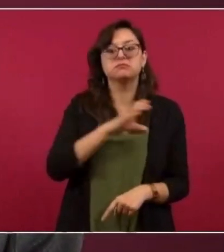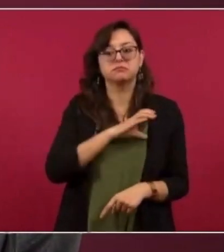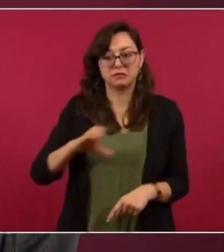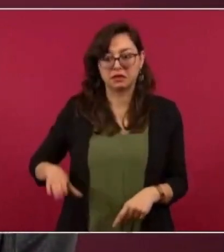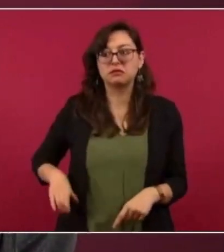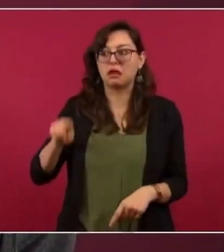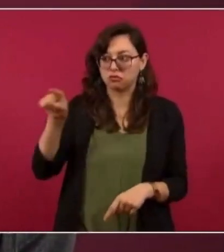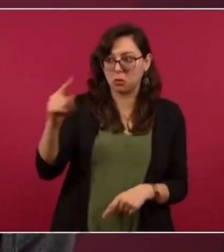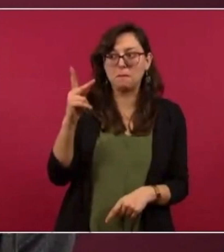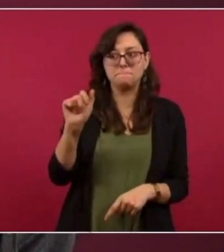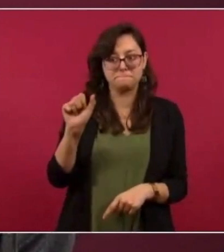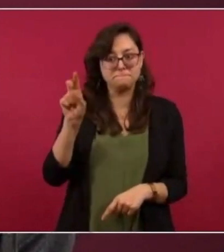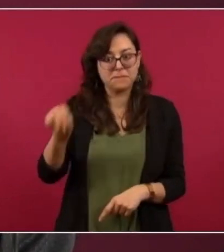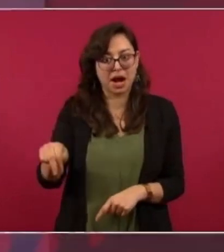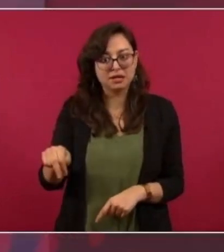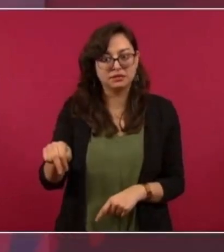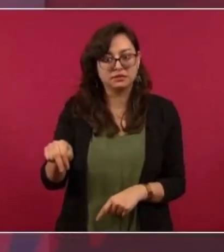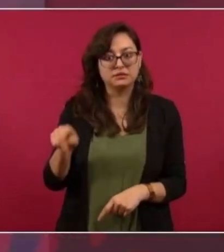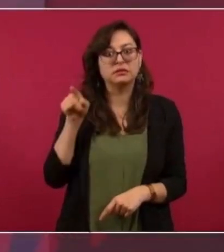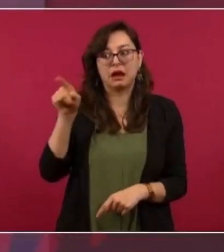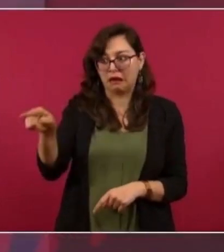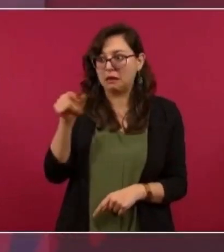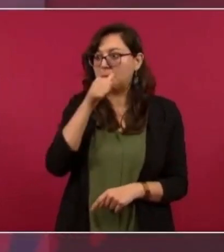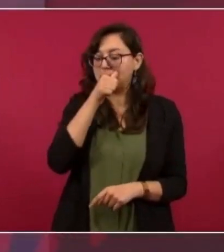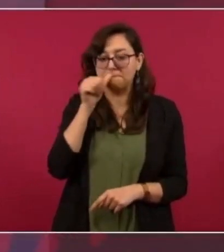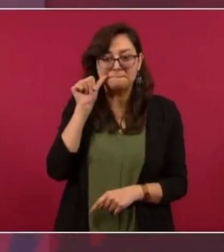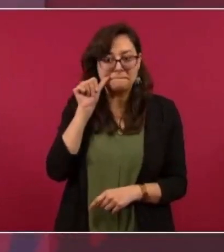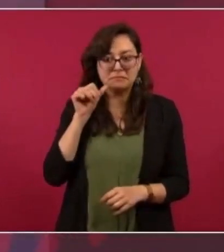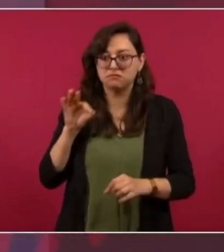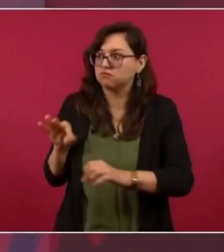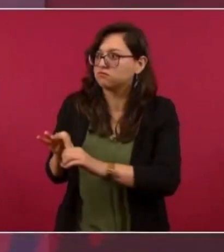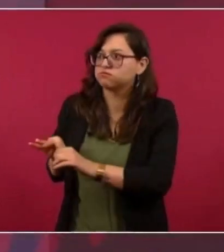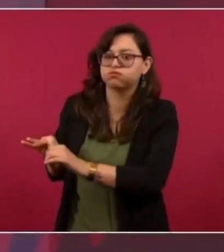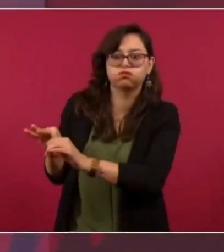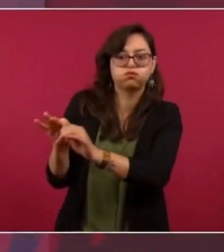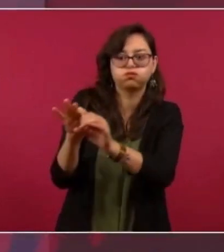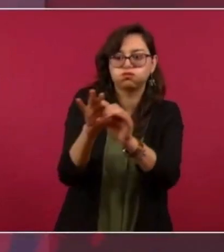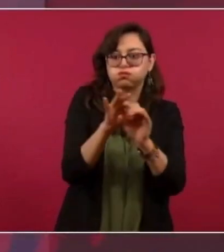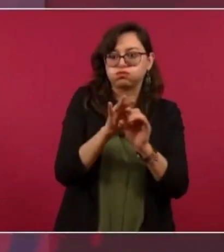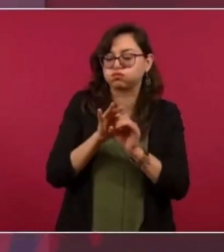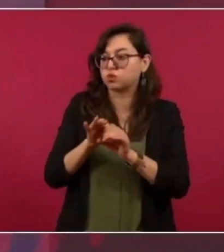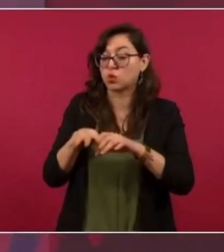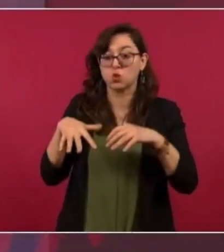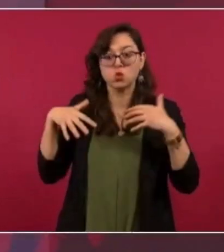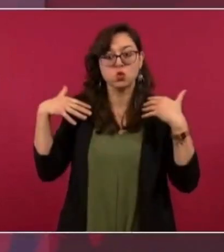increíble.